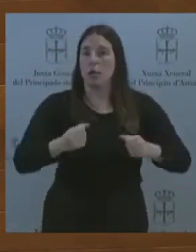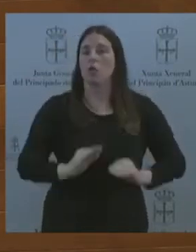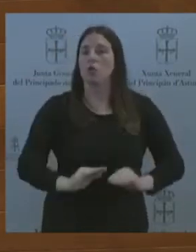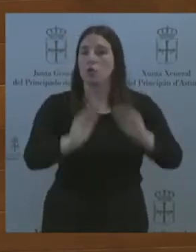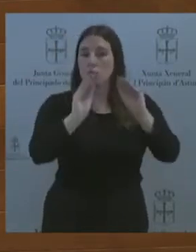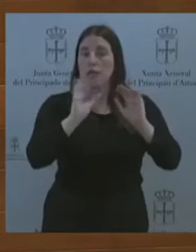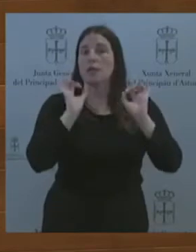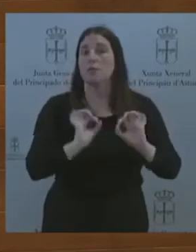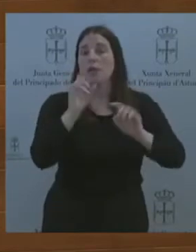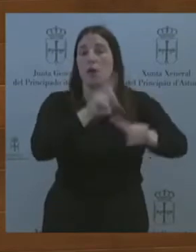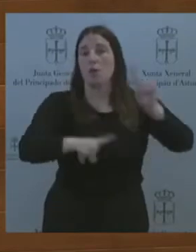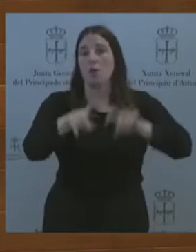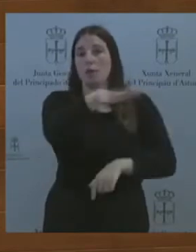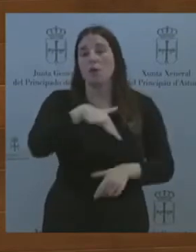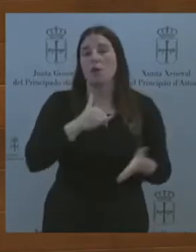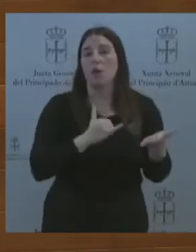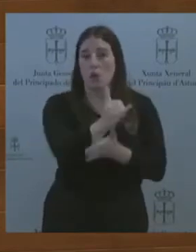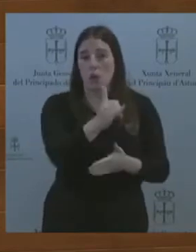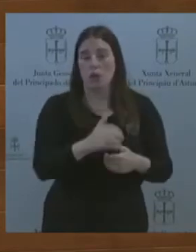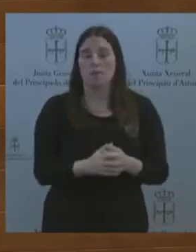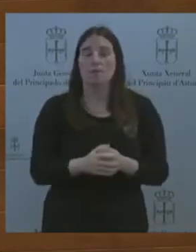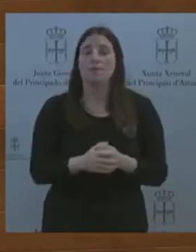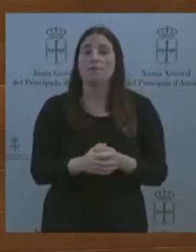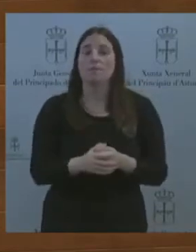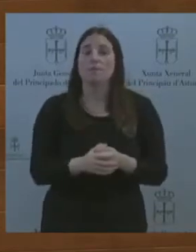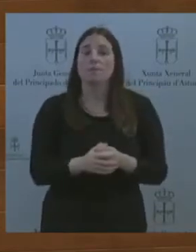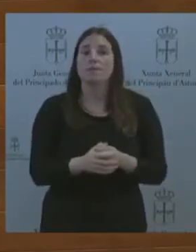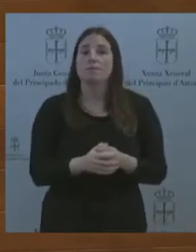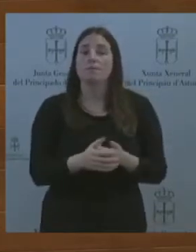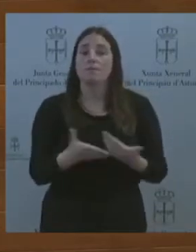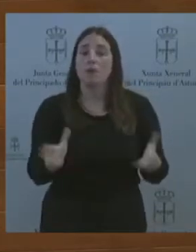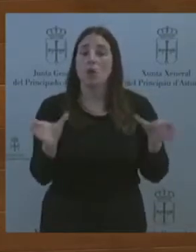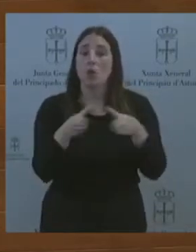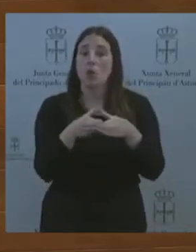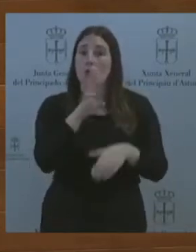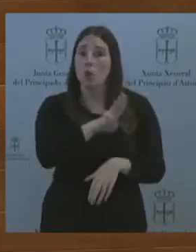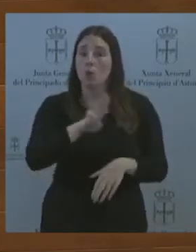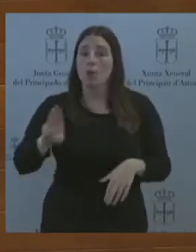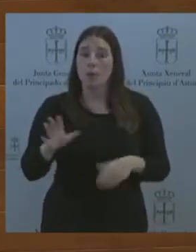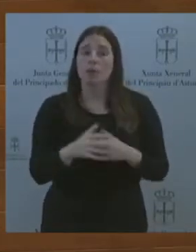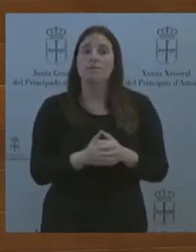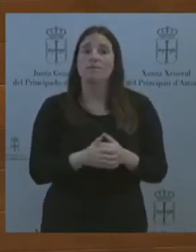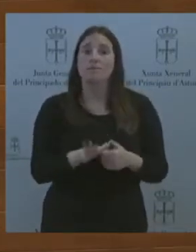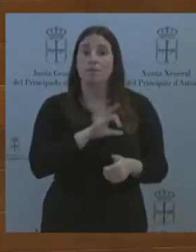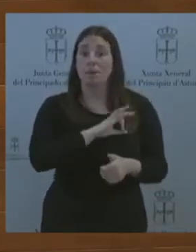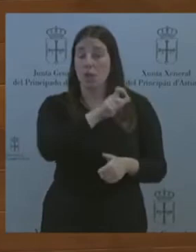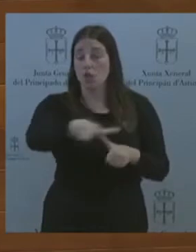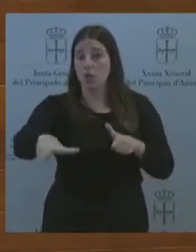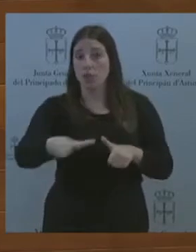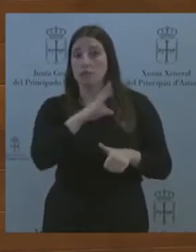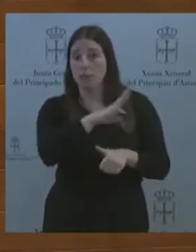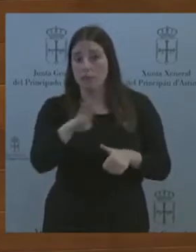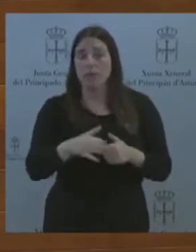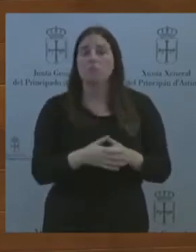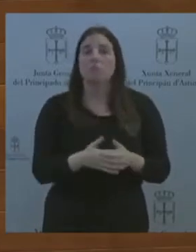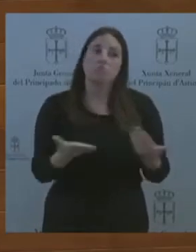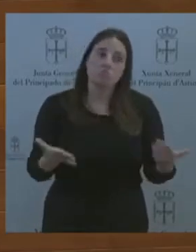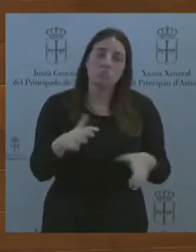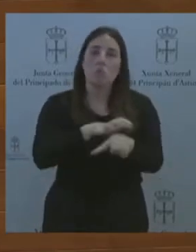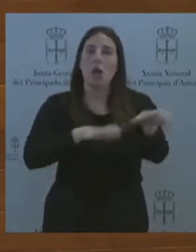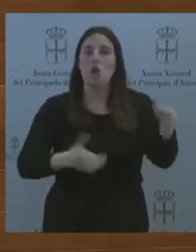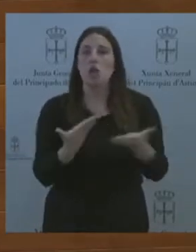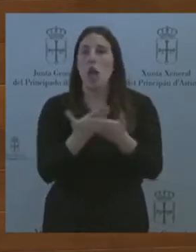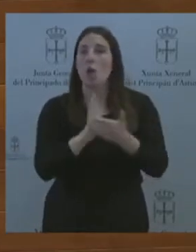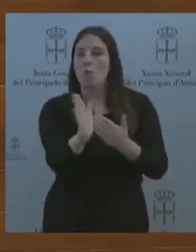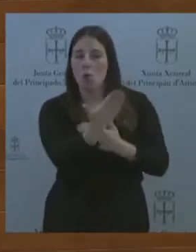En cuanto al Partido Popular, señores del Partido Popular, apoyaremos la gran mayoría de sus propuestas, porque muchas coinciden con las que